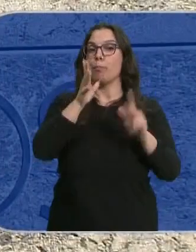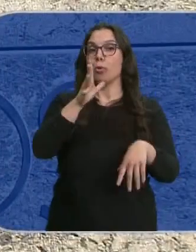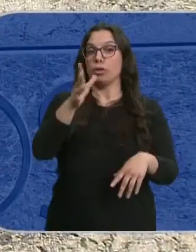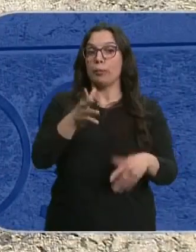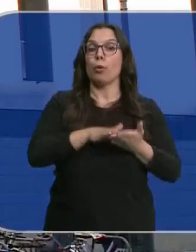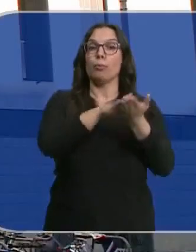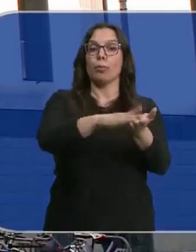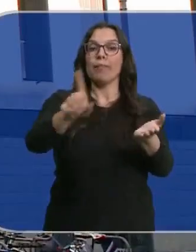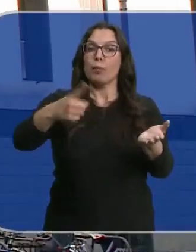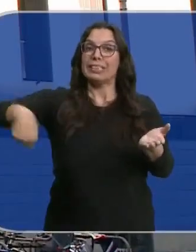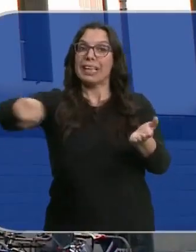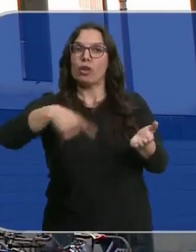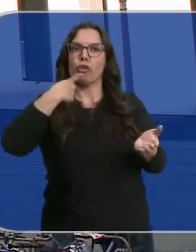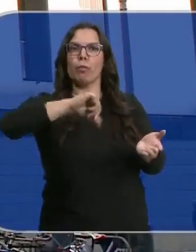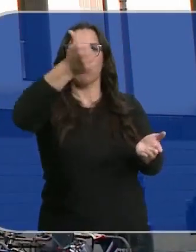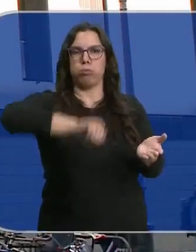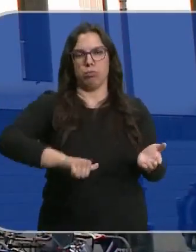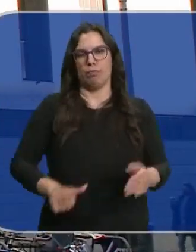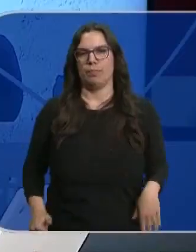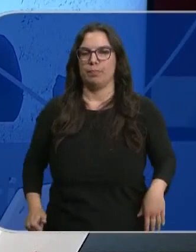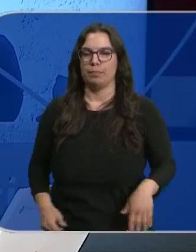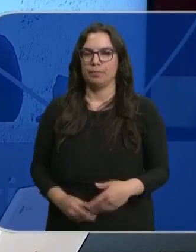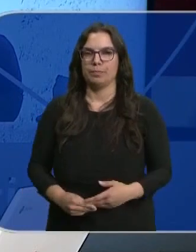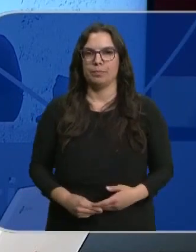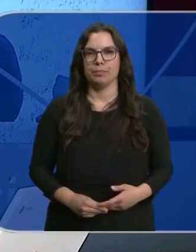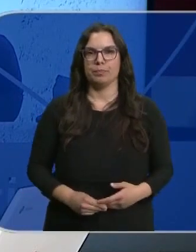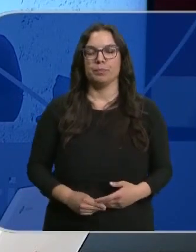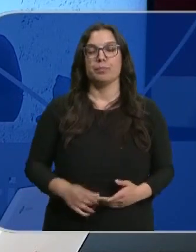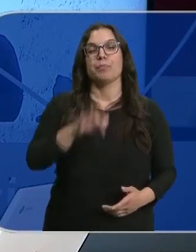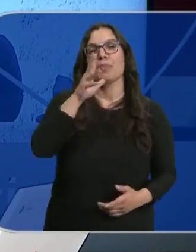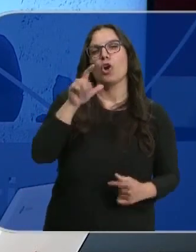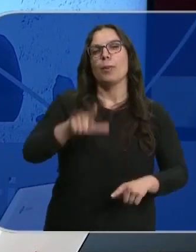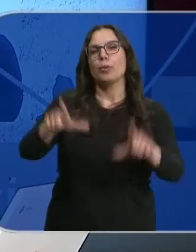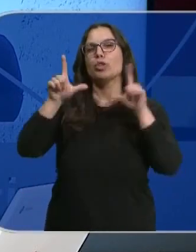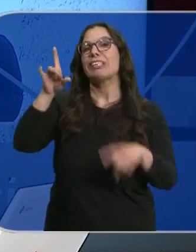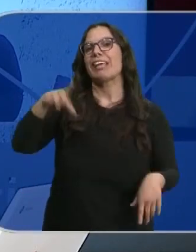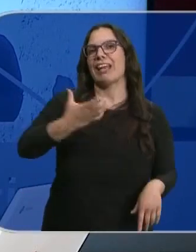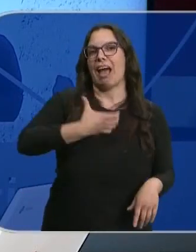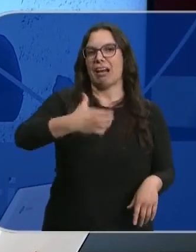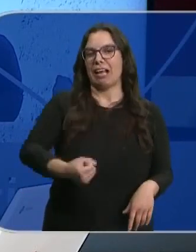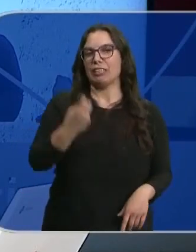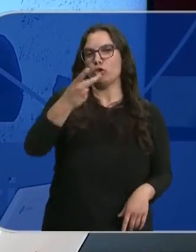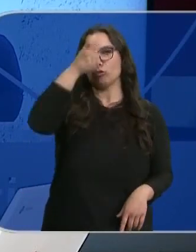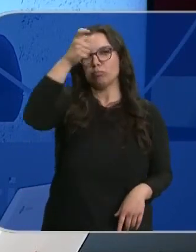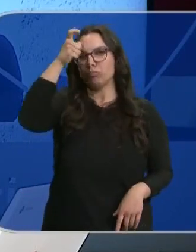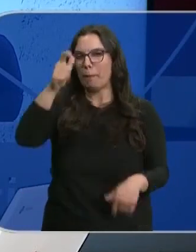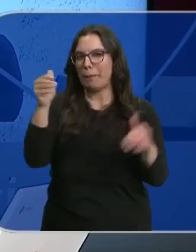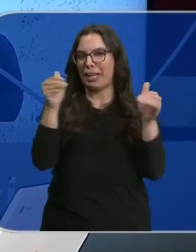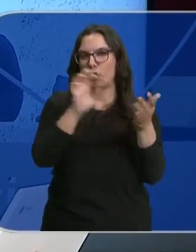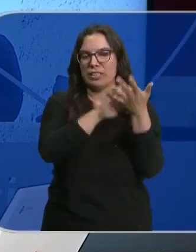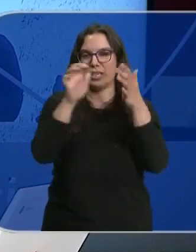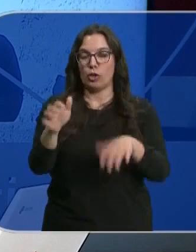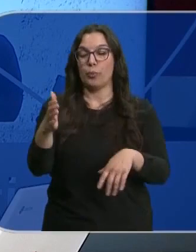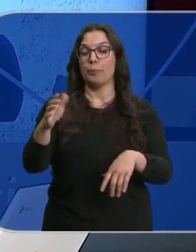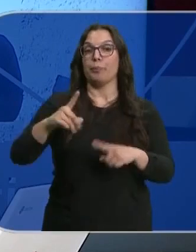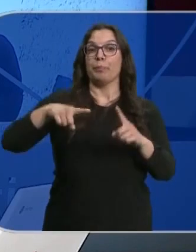es la junta electoral la que tiene la última palabra. Nuestros siguientes protagonistas son alcaldes de dos pequeñas localidades de Castilla y